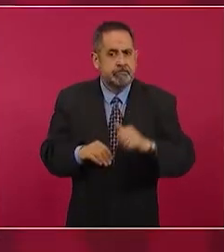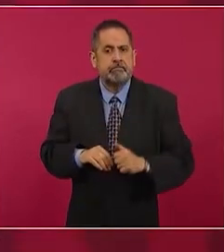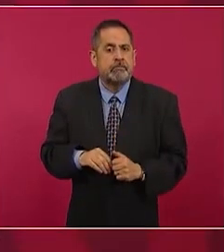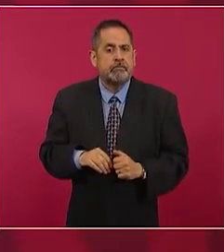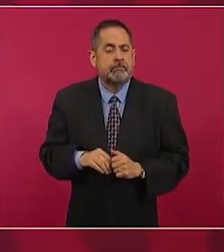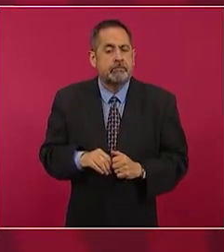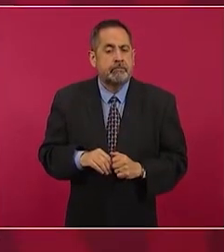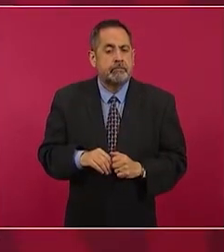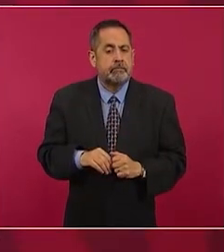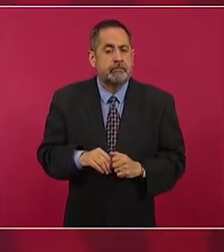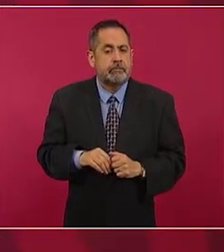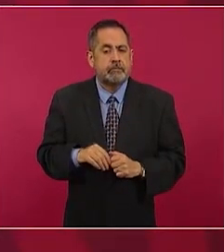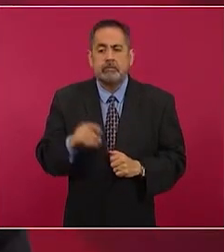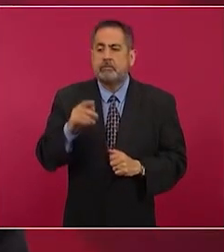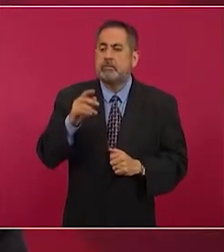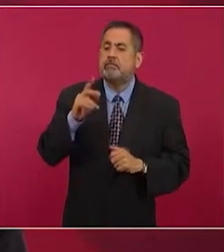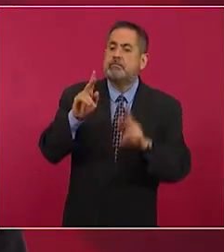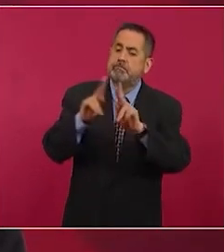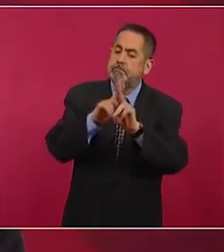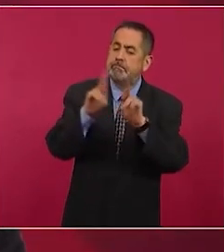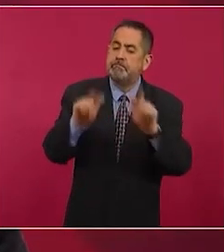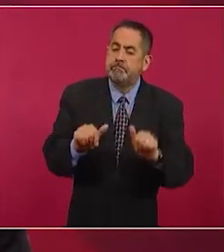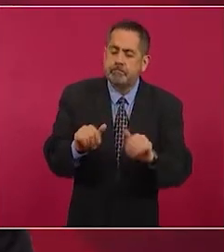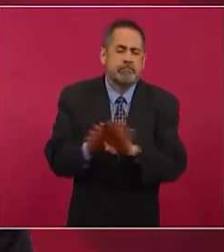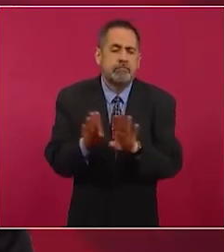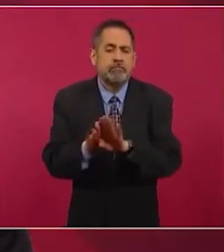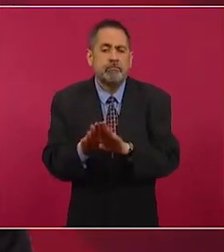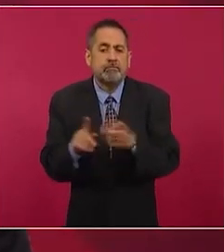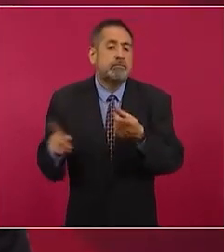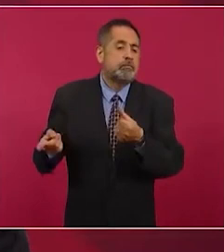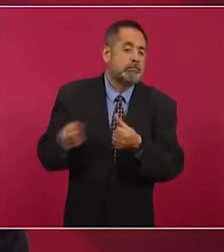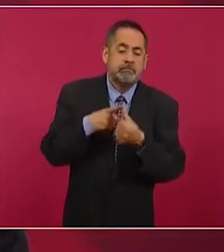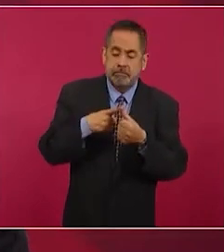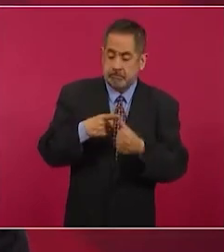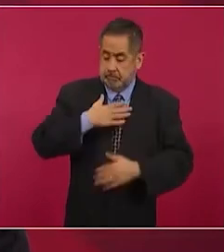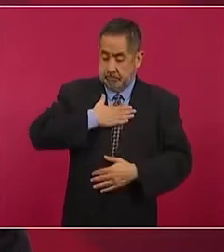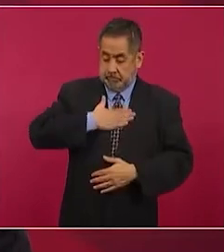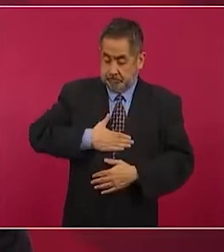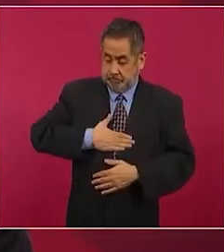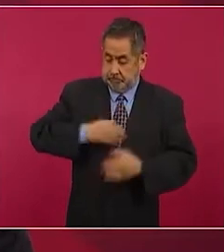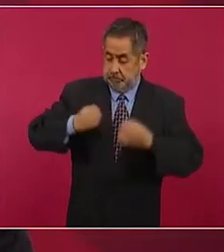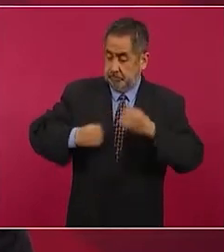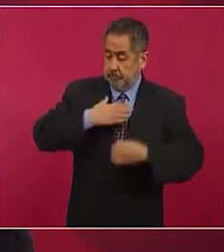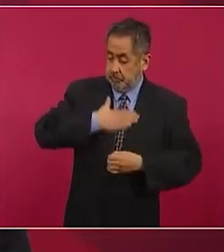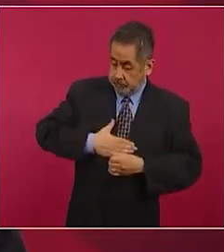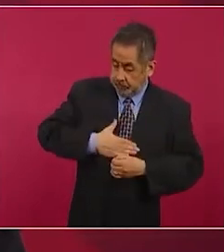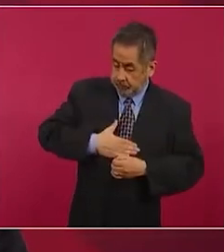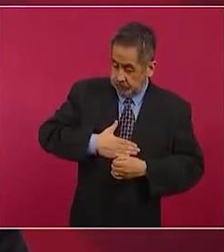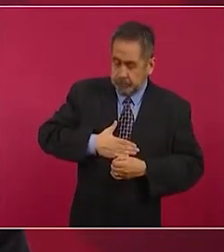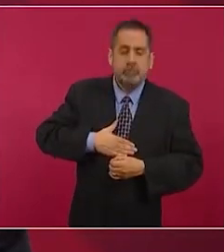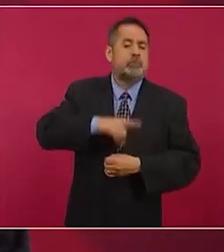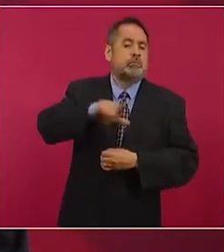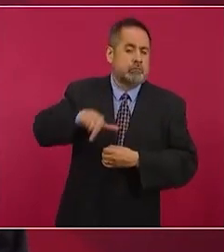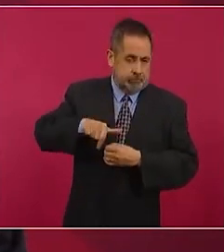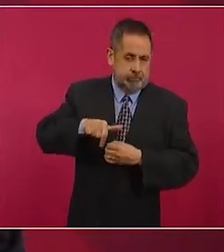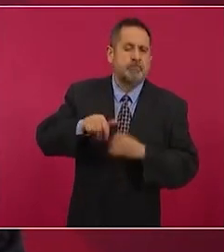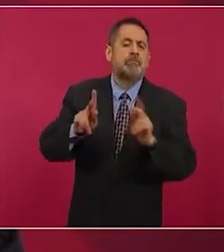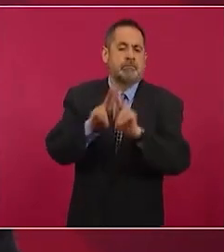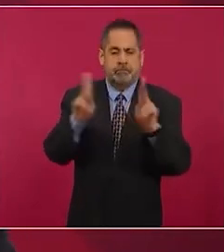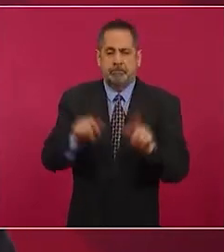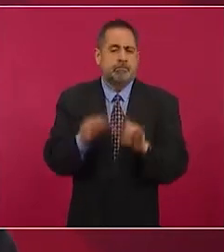La paz es fruto de la justicia, hay que atender